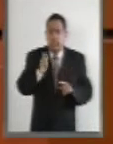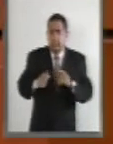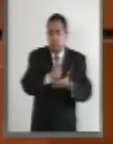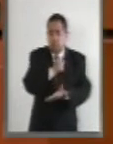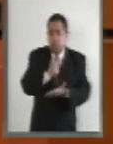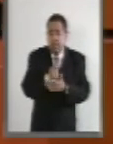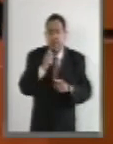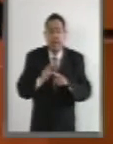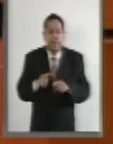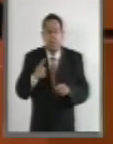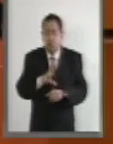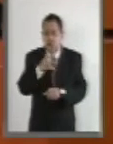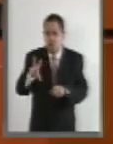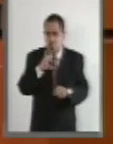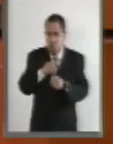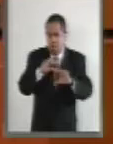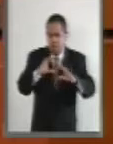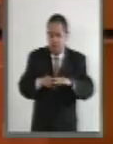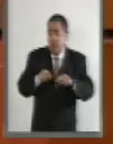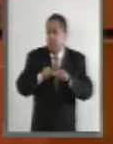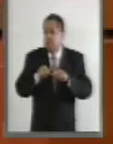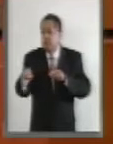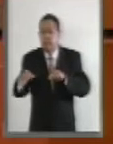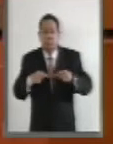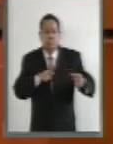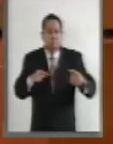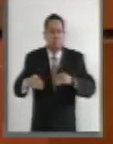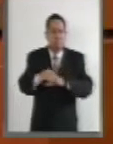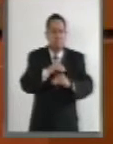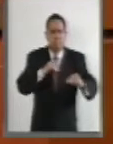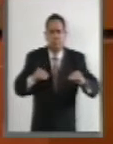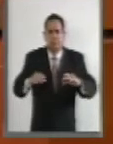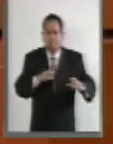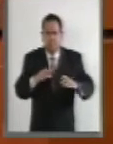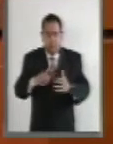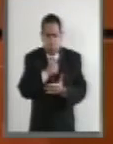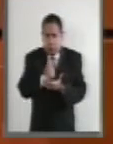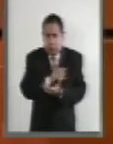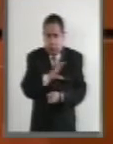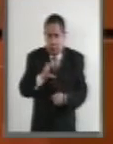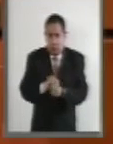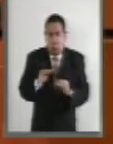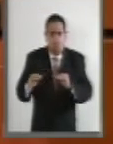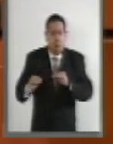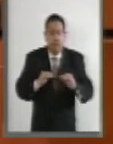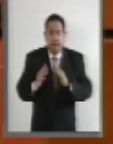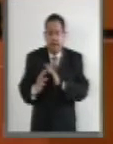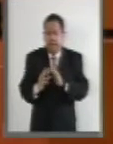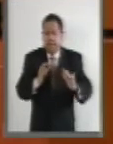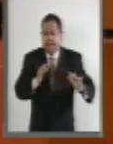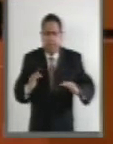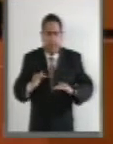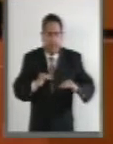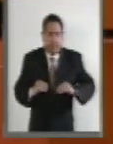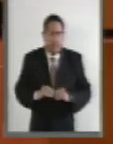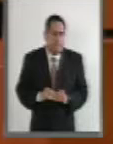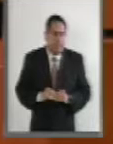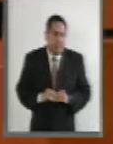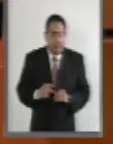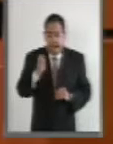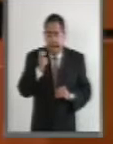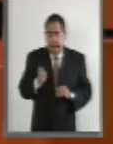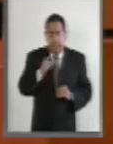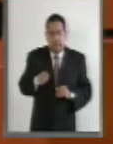a la totalidad de desplazamientos que se realizan en la ciudad. Estos desplazamientos son